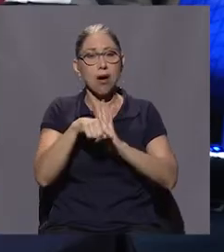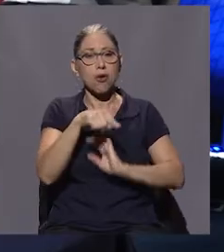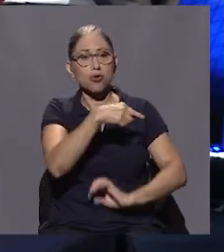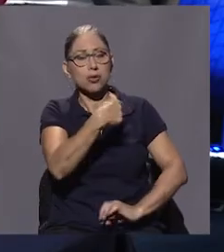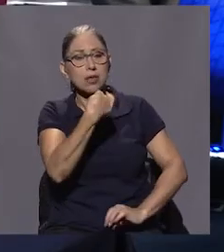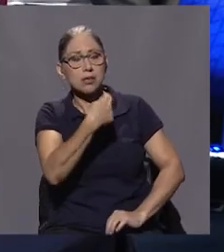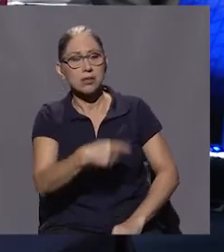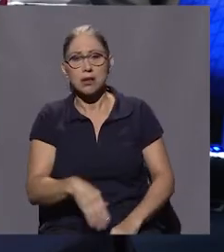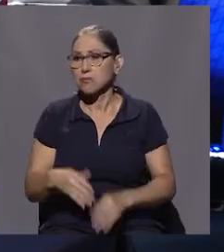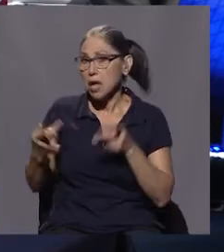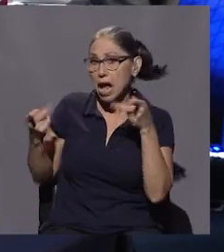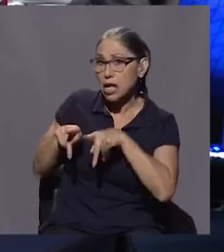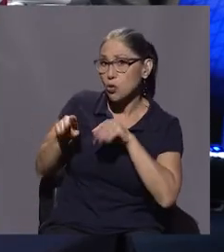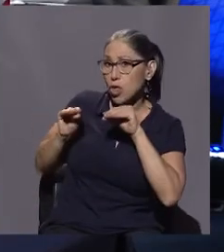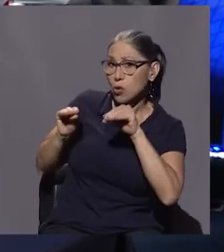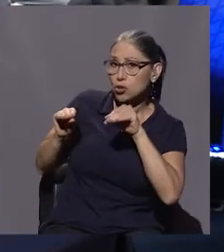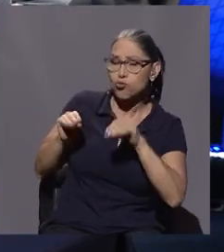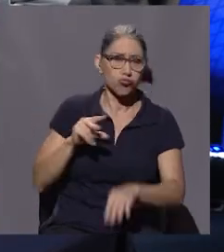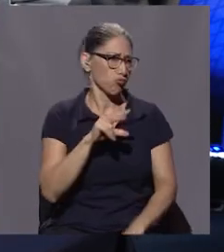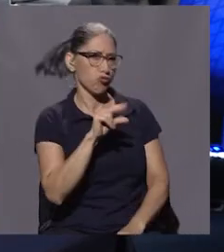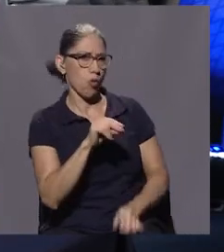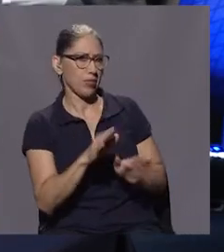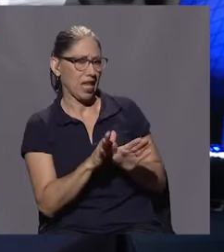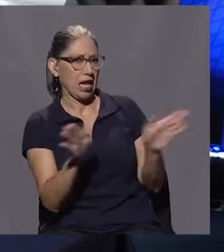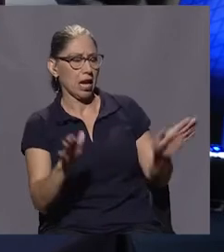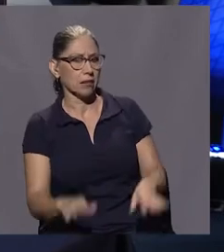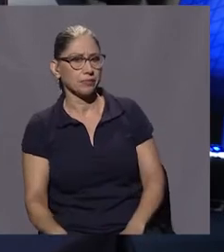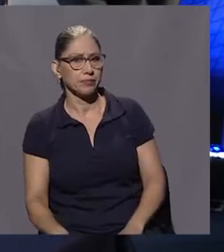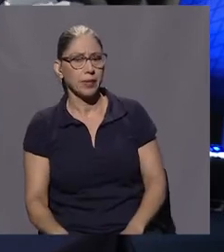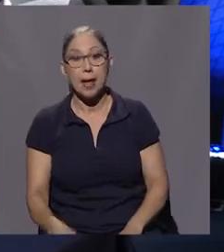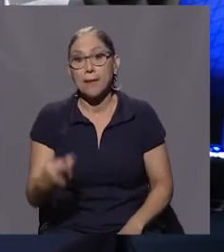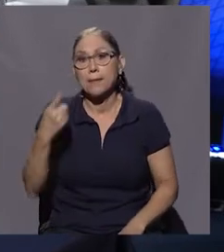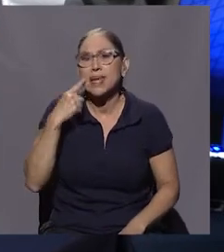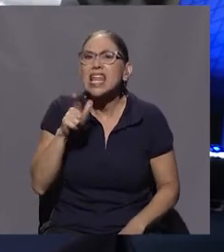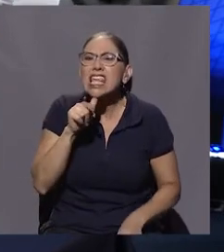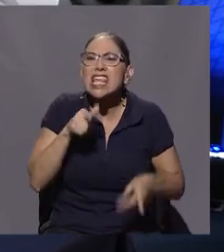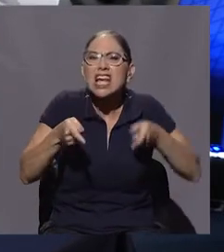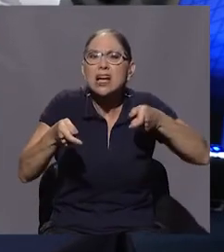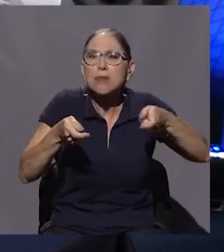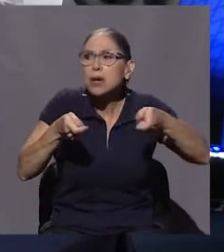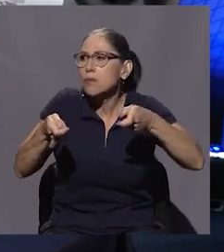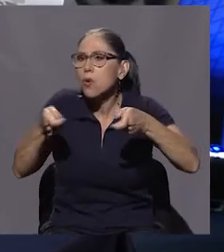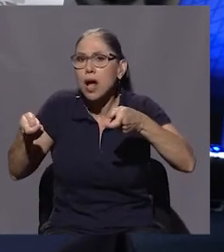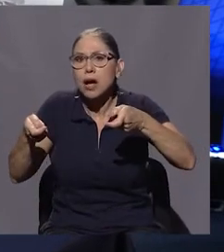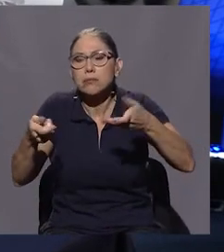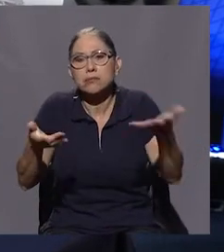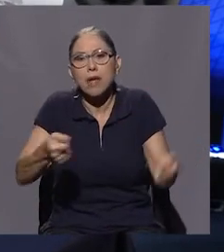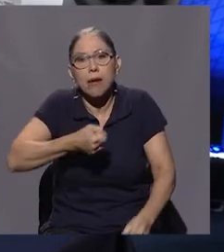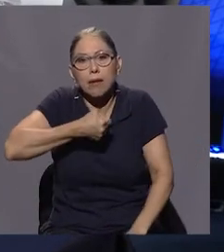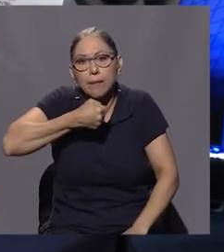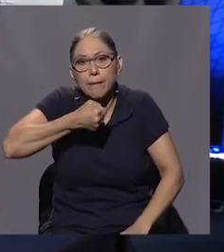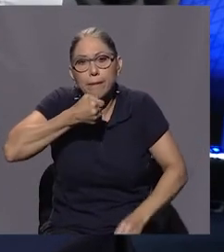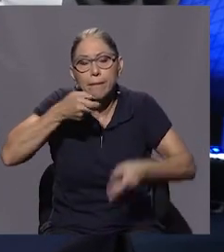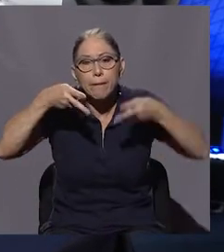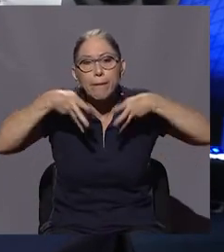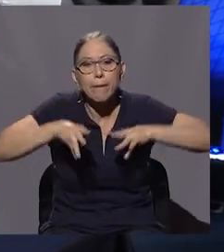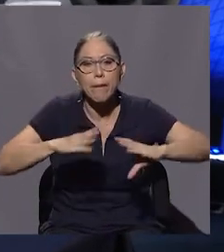¿En el caso de educación? No. En general. general. Mire, manipula la prensa, obviamente.